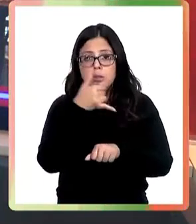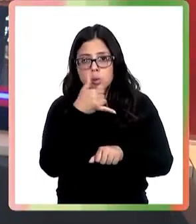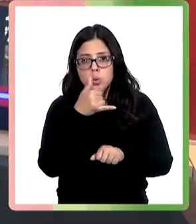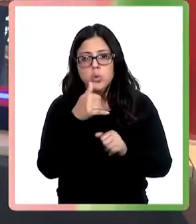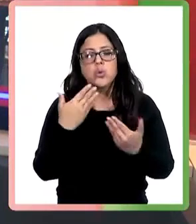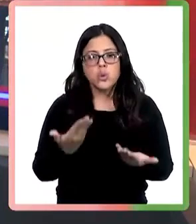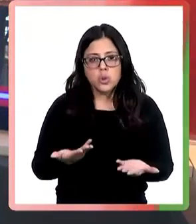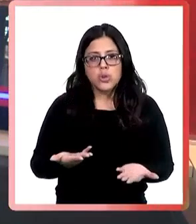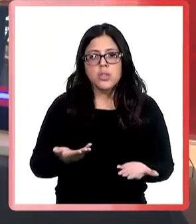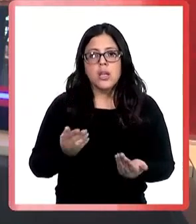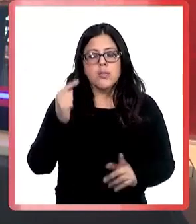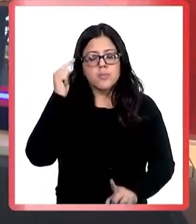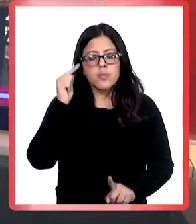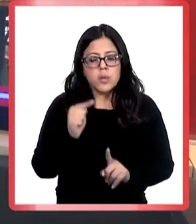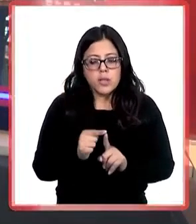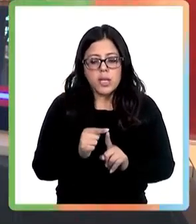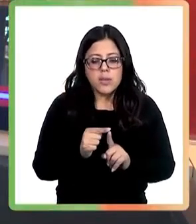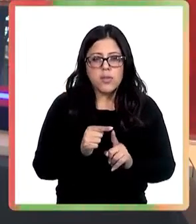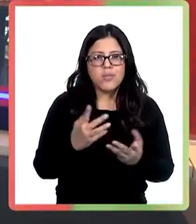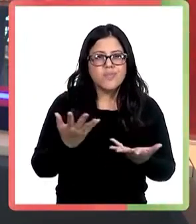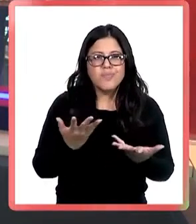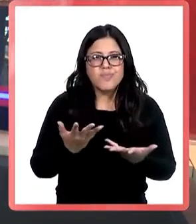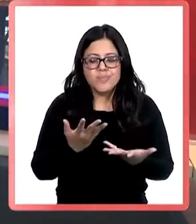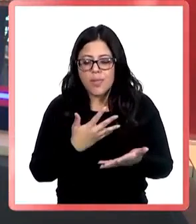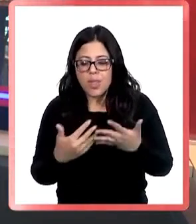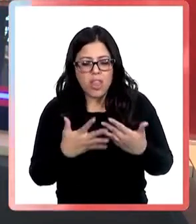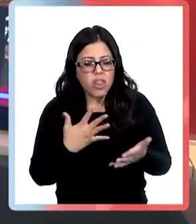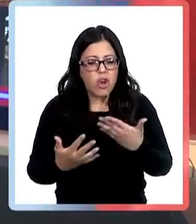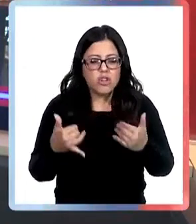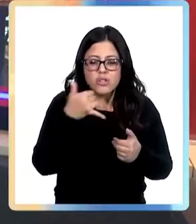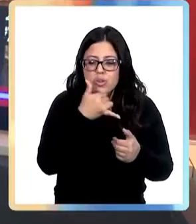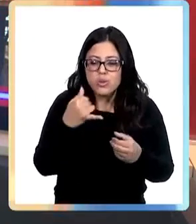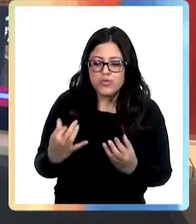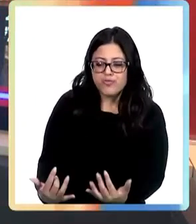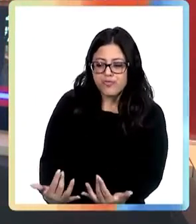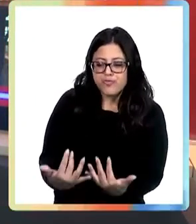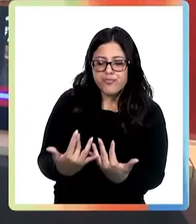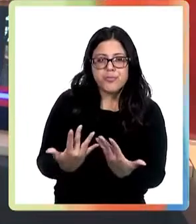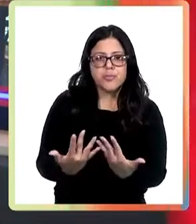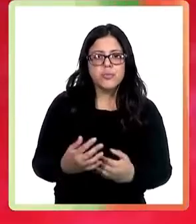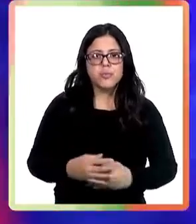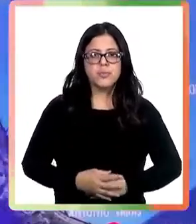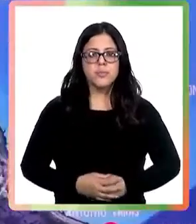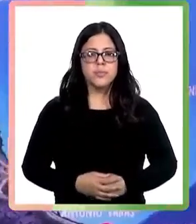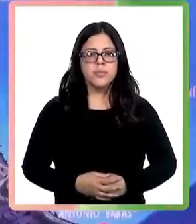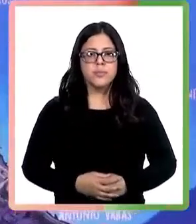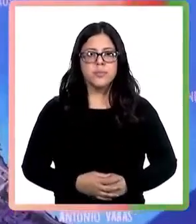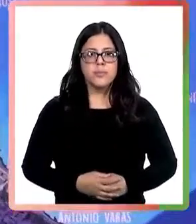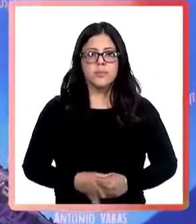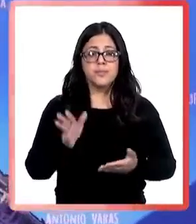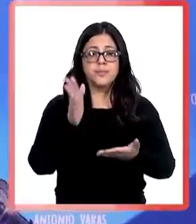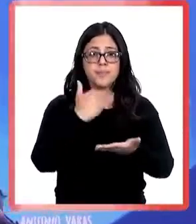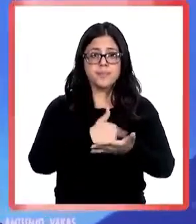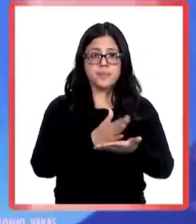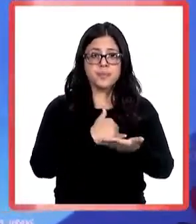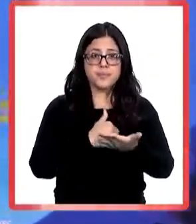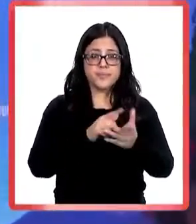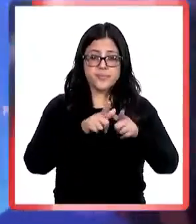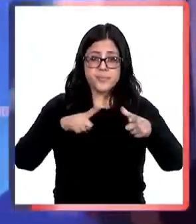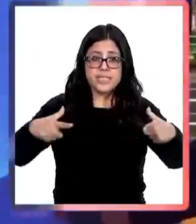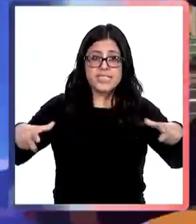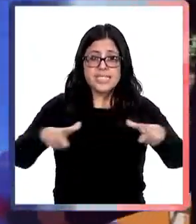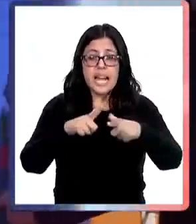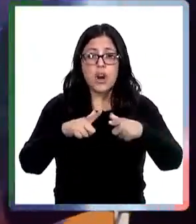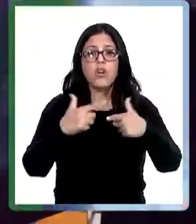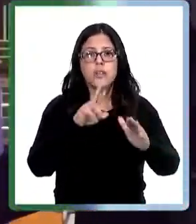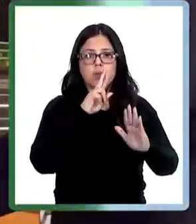por lo que ahora se buscarán las fuentes de estas emisiones. Vértice Televisión con la nota. El plan de monitoreo del lago Yantquiwe ya